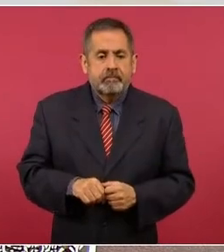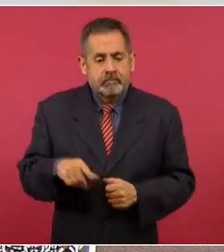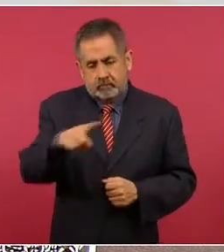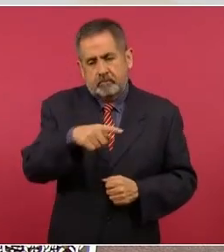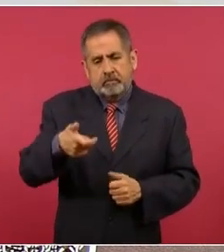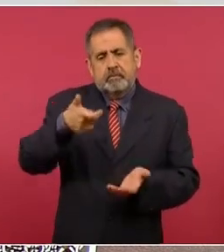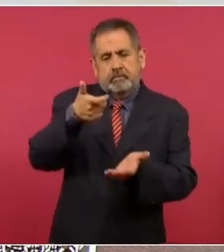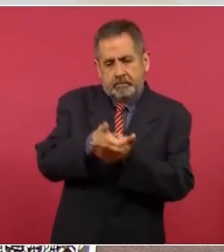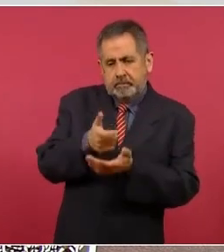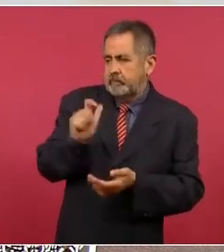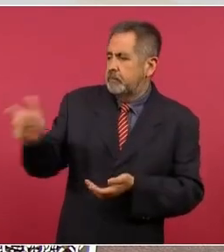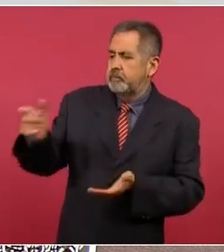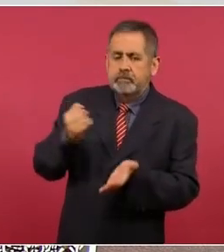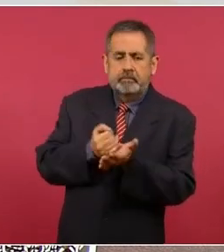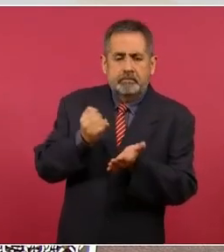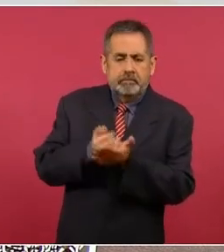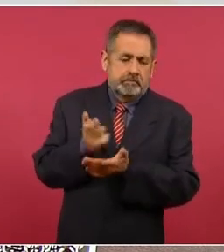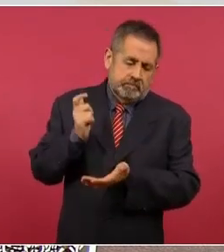paguen impuestos.